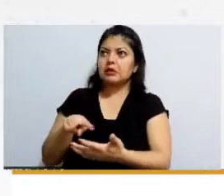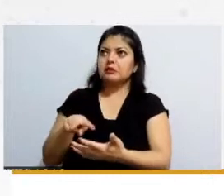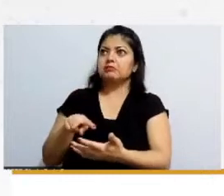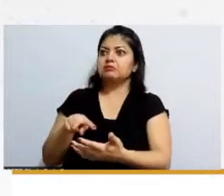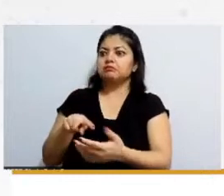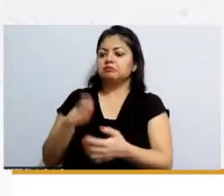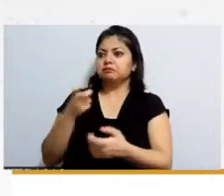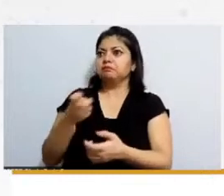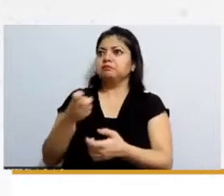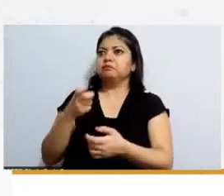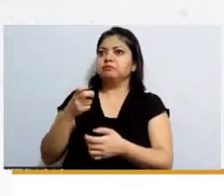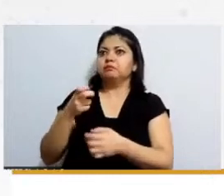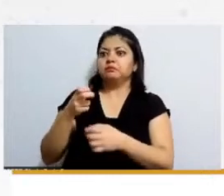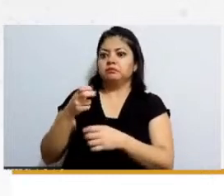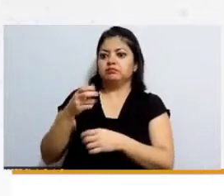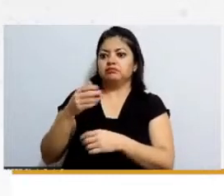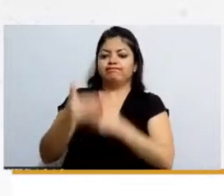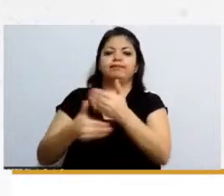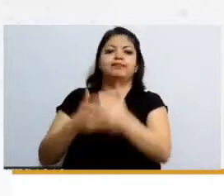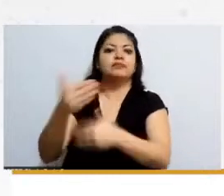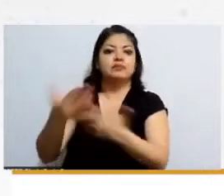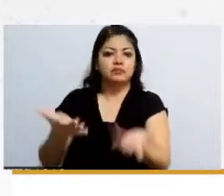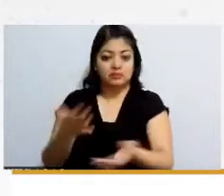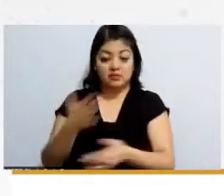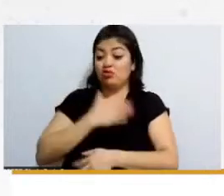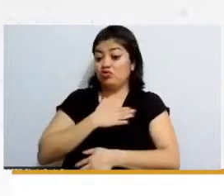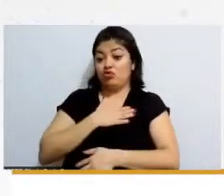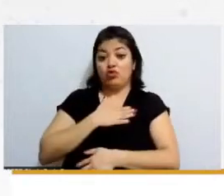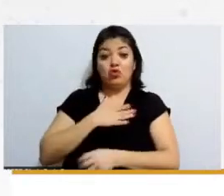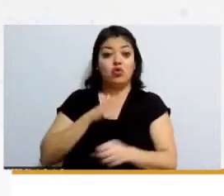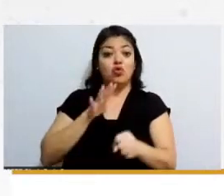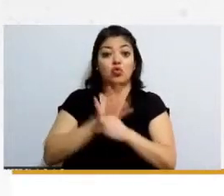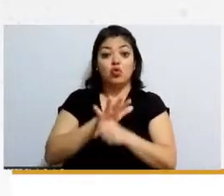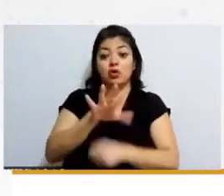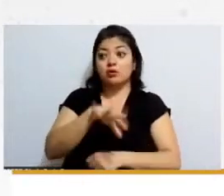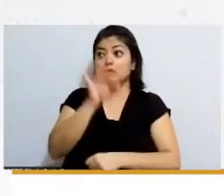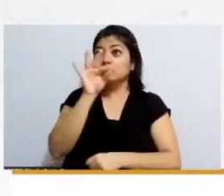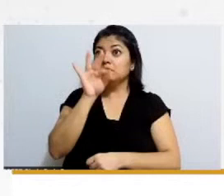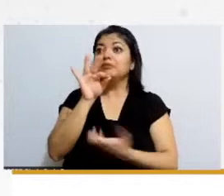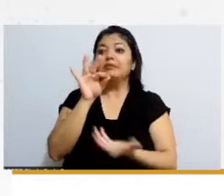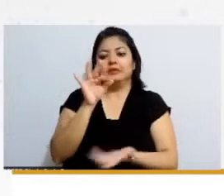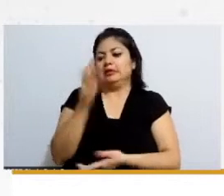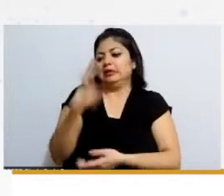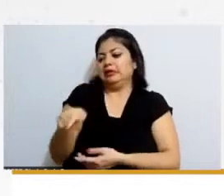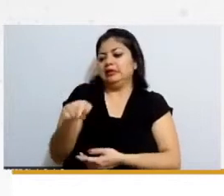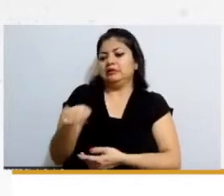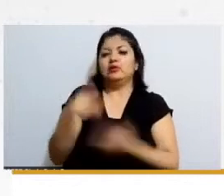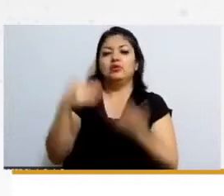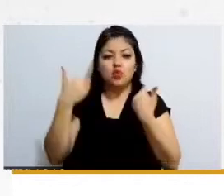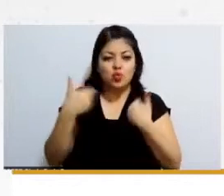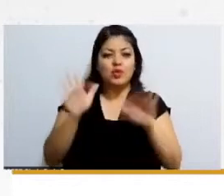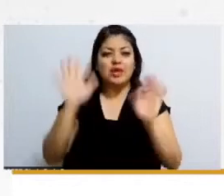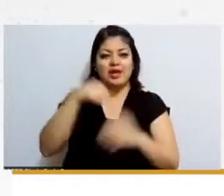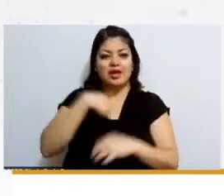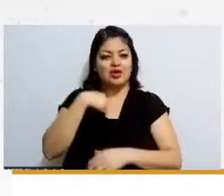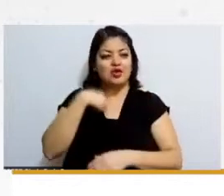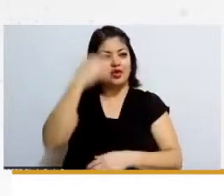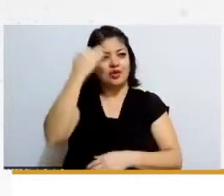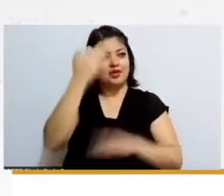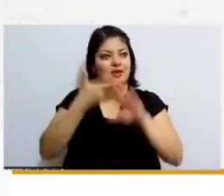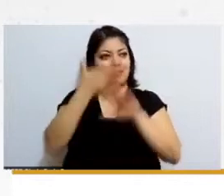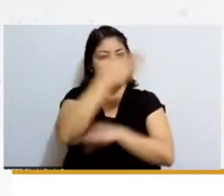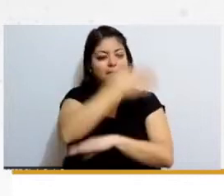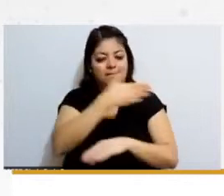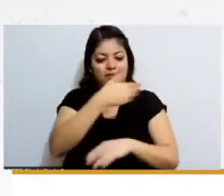que para mí yo me quedaría con esto como les digo si yo estuviera en mi época de estudiante yo agarraría estos